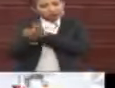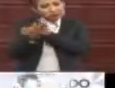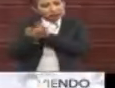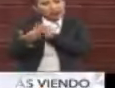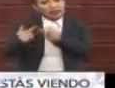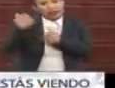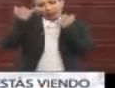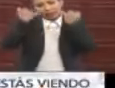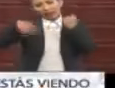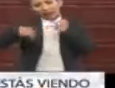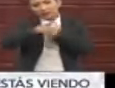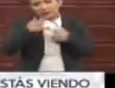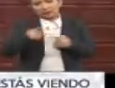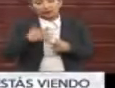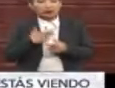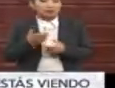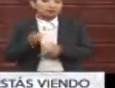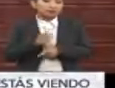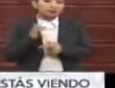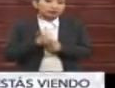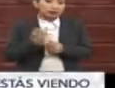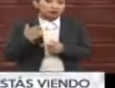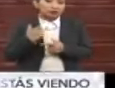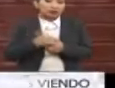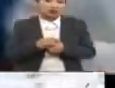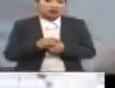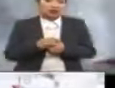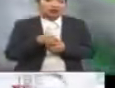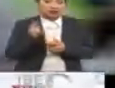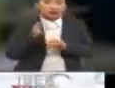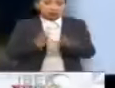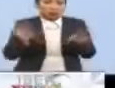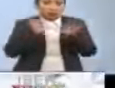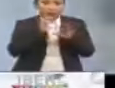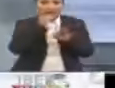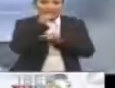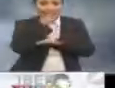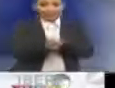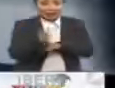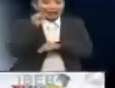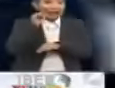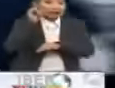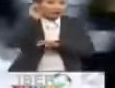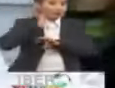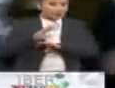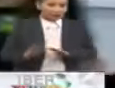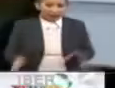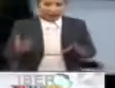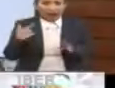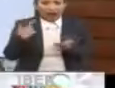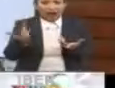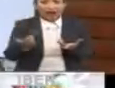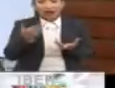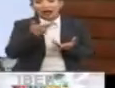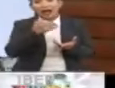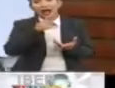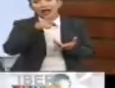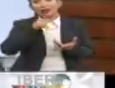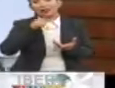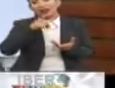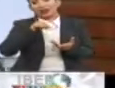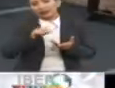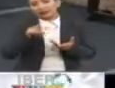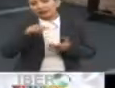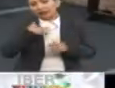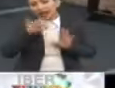la ciudad de Bolsonaro. Bueno, respecto al segundo turno, es muy importante también decir que ayer ya ha dado eso, sobre esto, ya tuvo